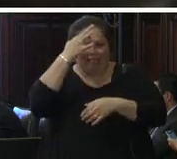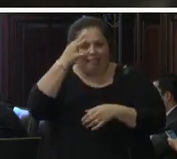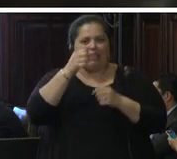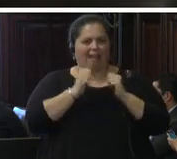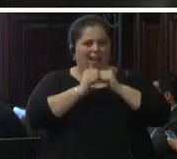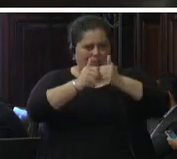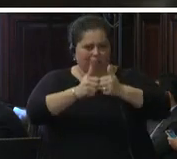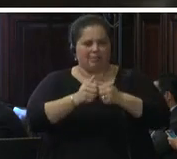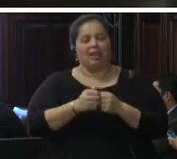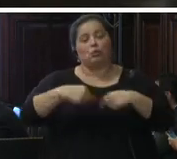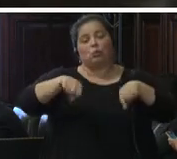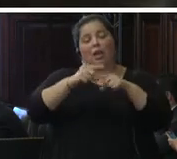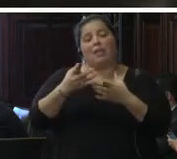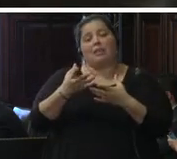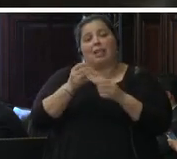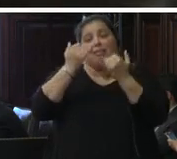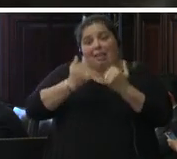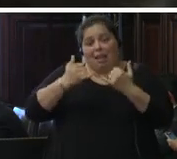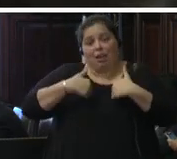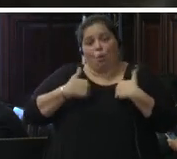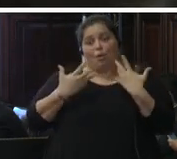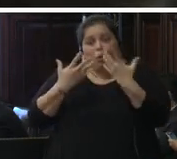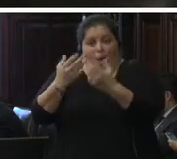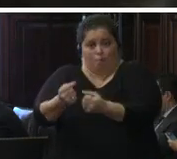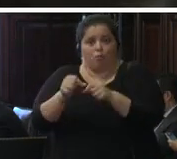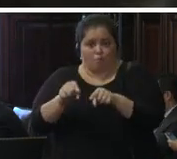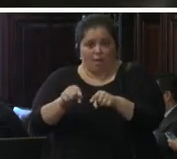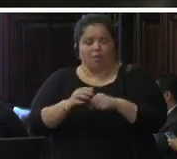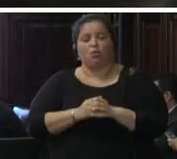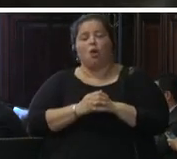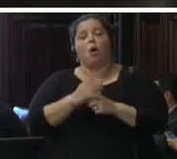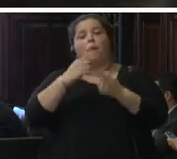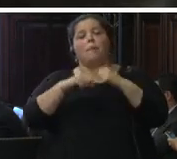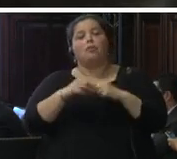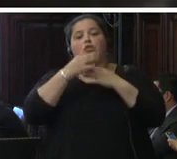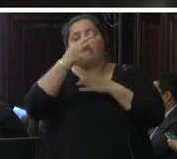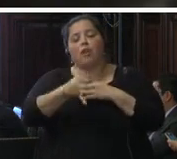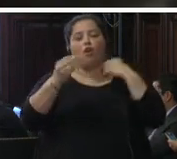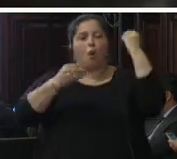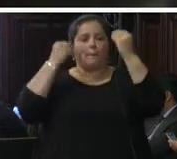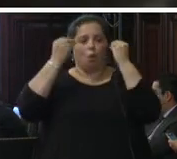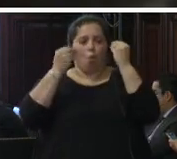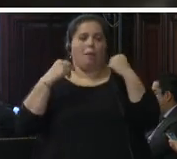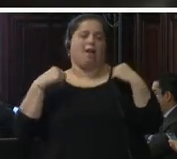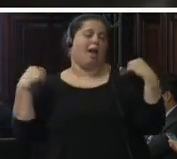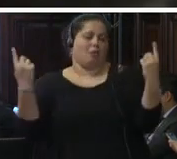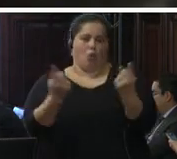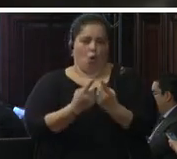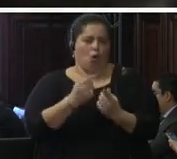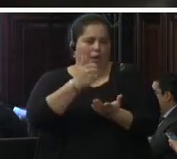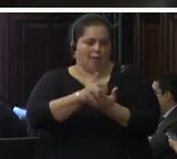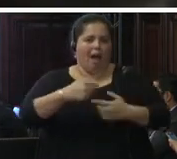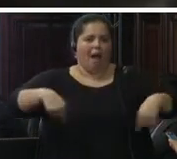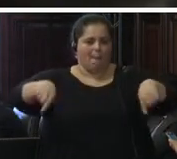nuestro apoyo en ese sentido nos preocupa digo y creo que preocupa a todos los presentes